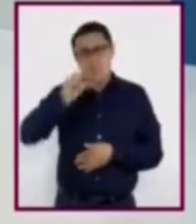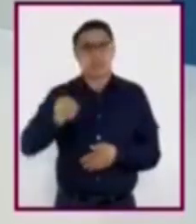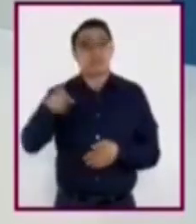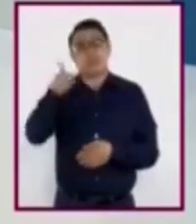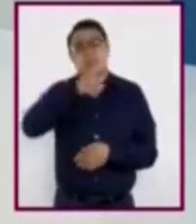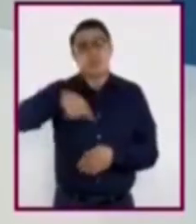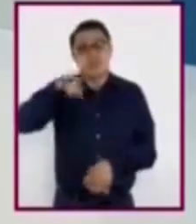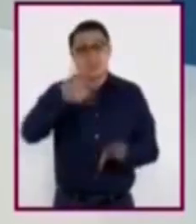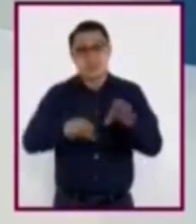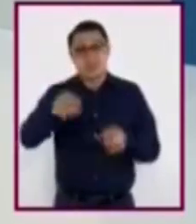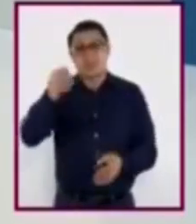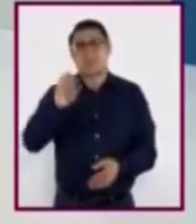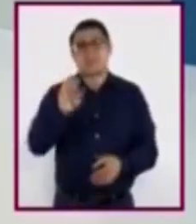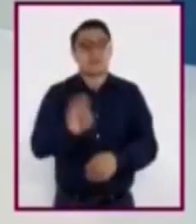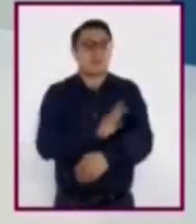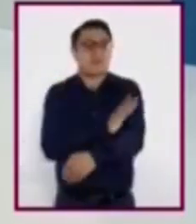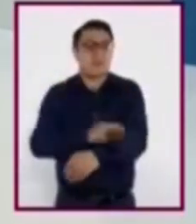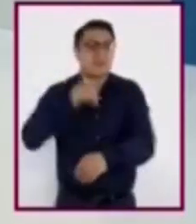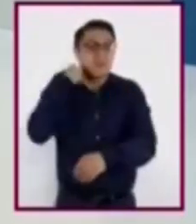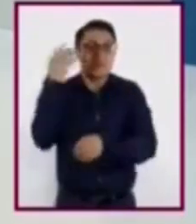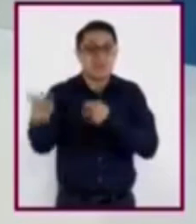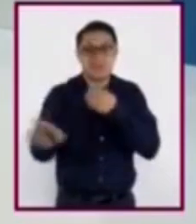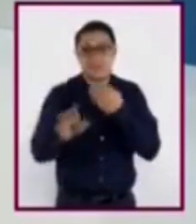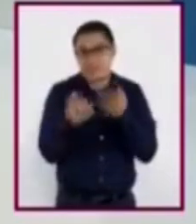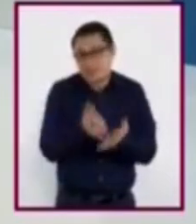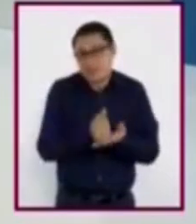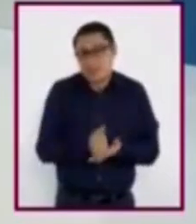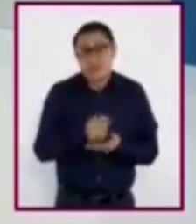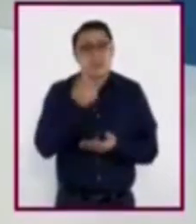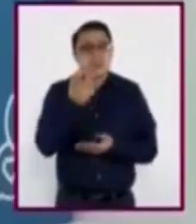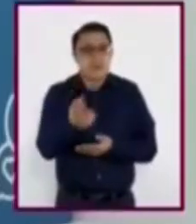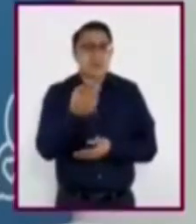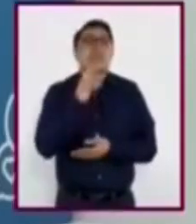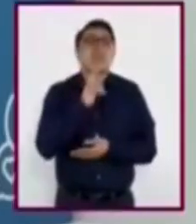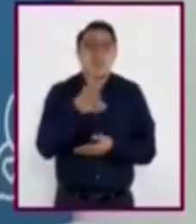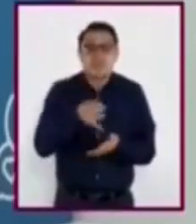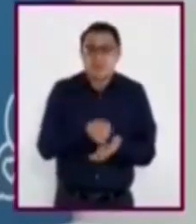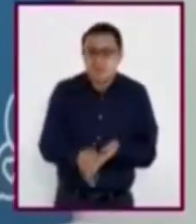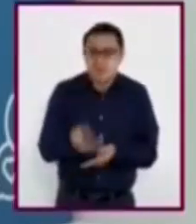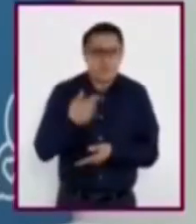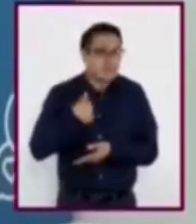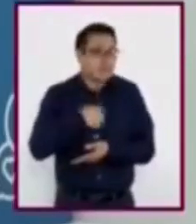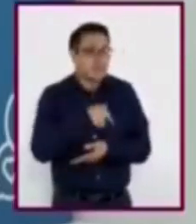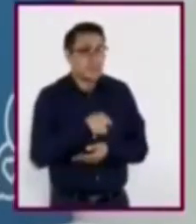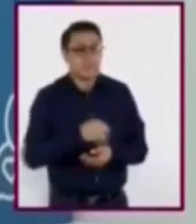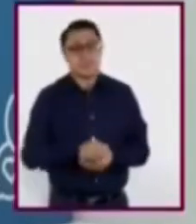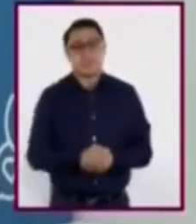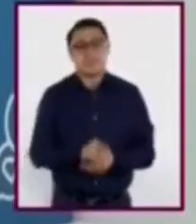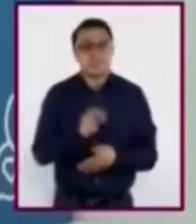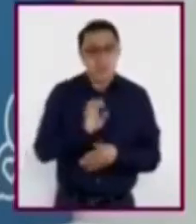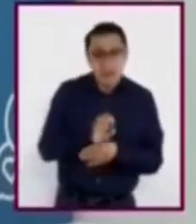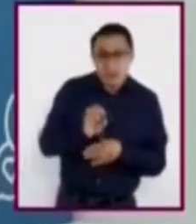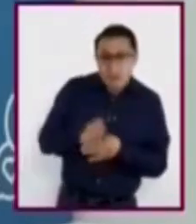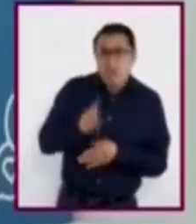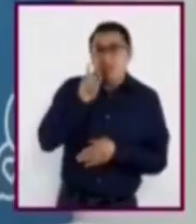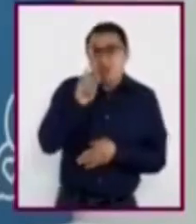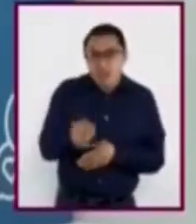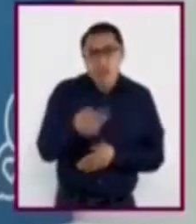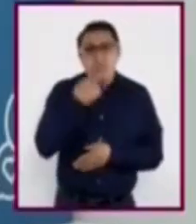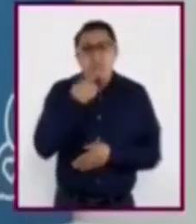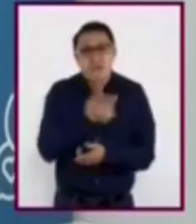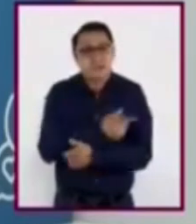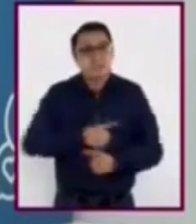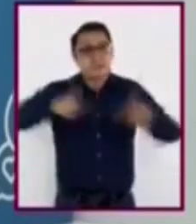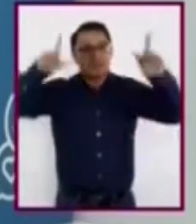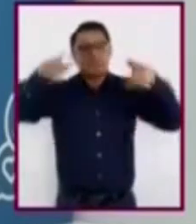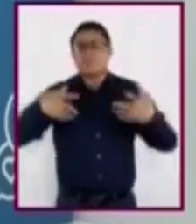bienestar. Así podremos tomar mejores decisiones. ¿Qué implica entonces el ejercicio de la libertad?